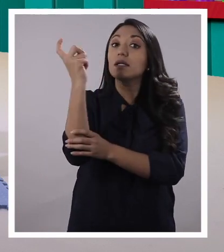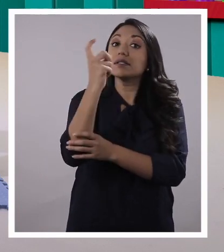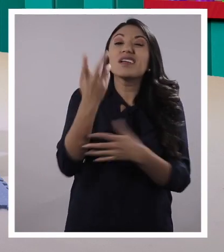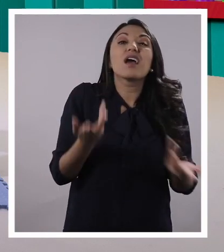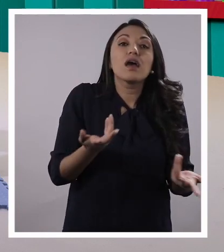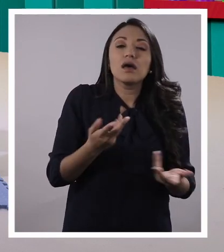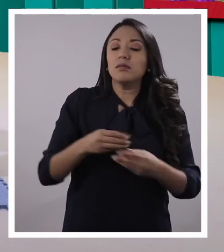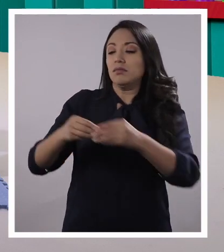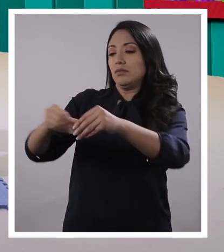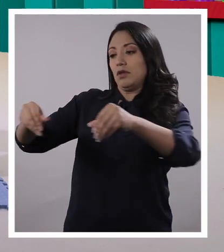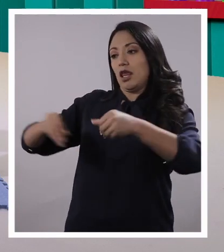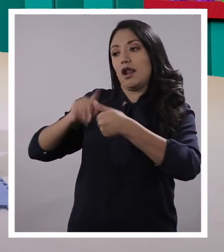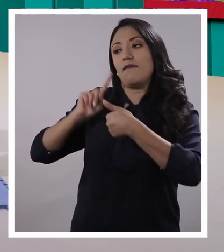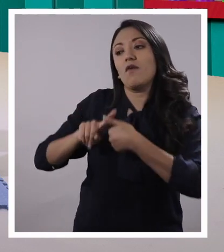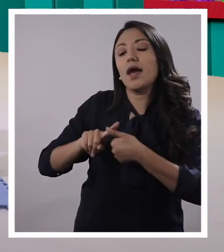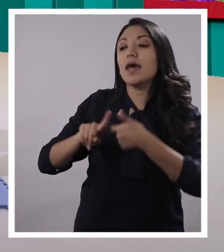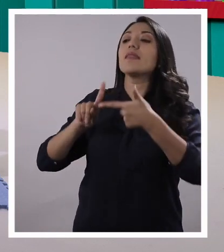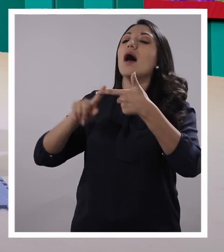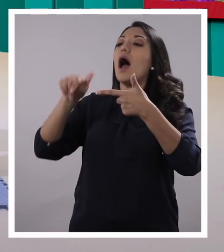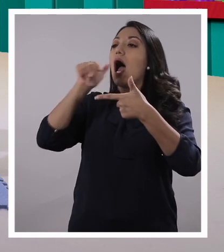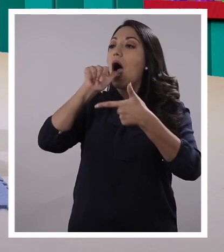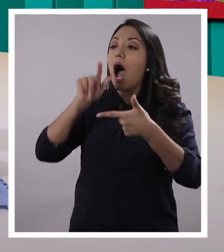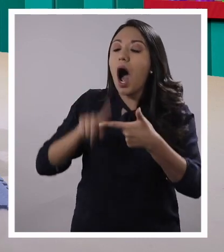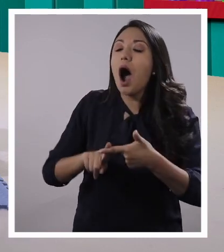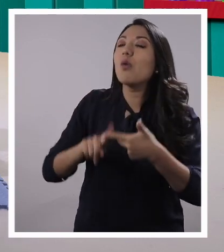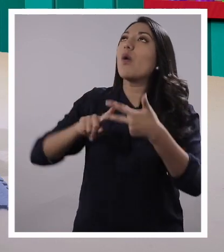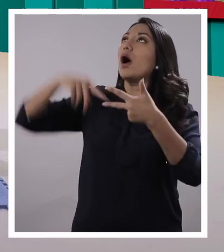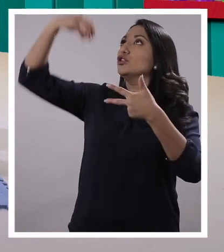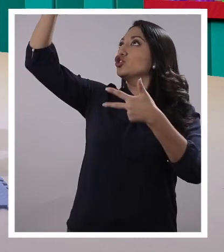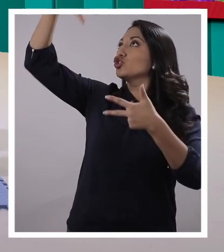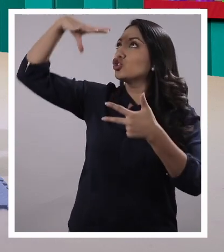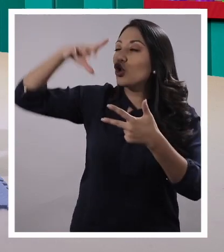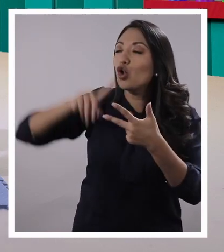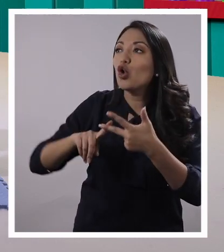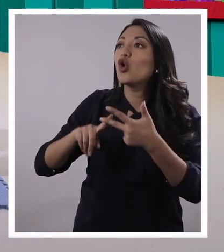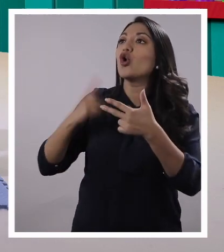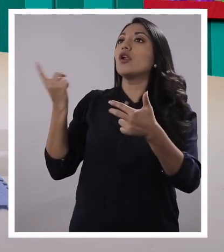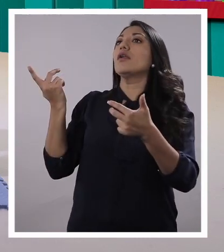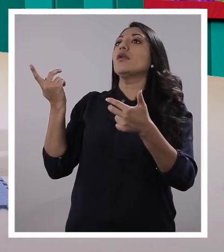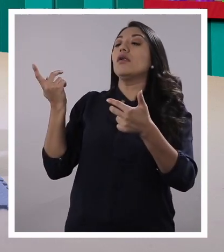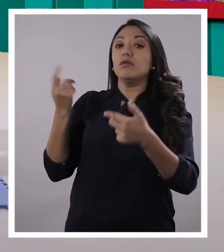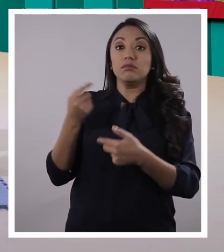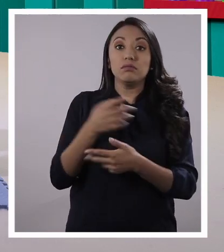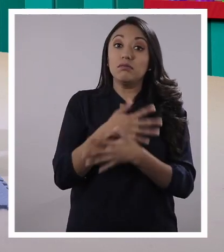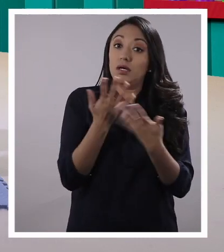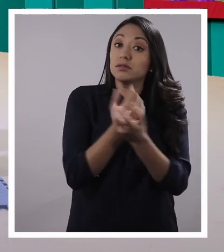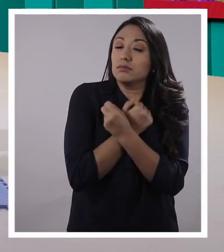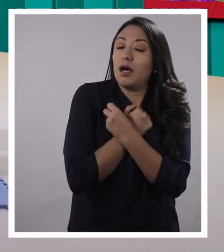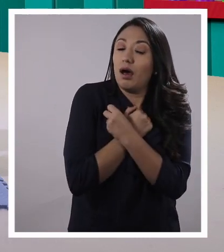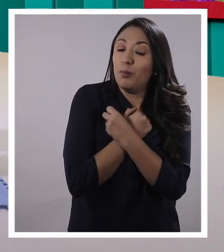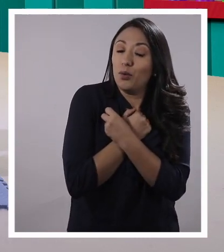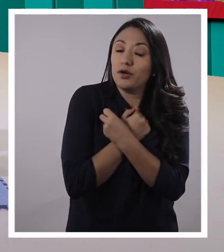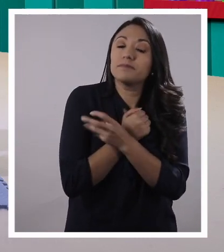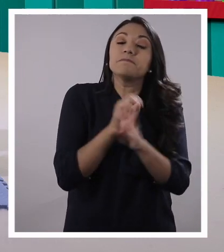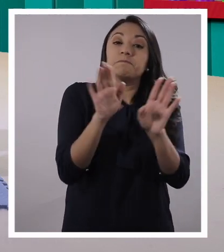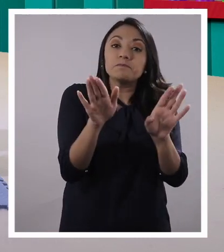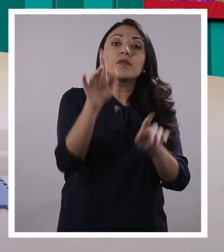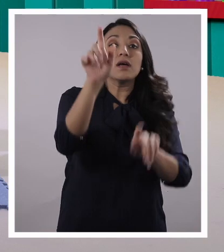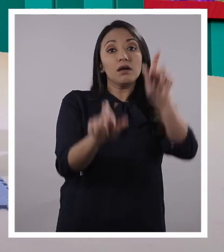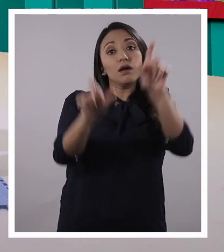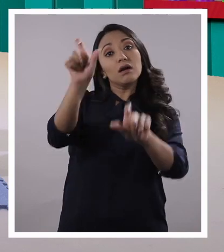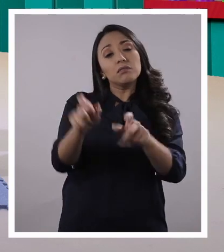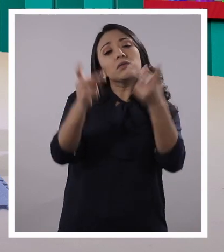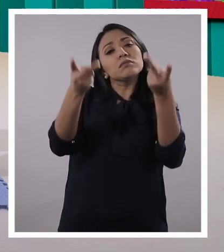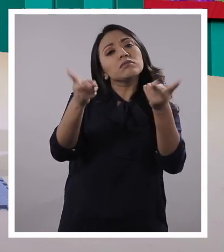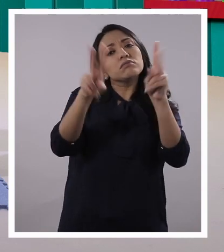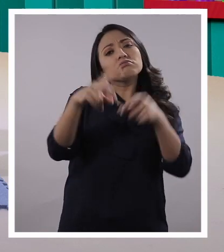buena tierra. ¿Qué más? Agua. ¿Qué más? La luz del sol. Muy bien. Y mucho amor también, ¿verdad? Las personas